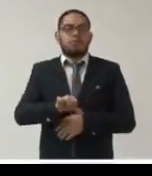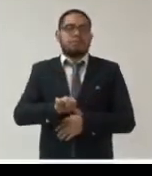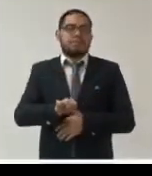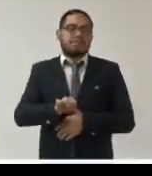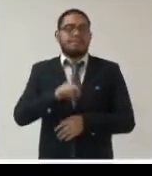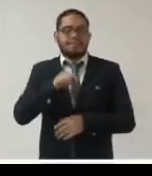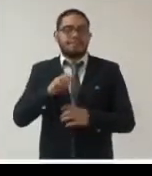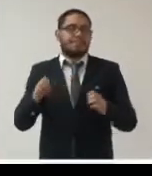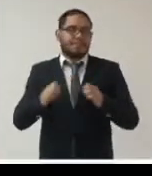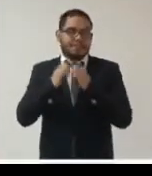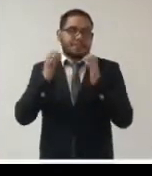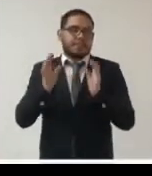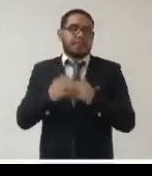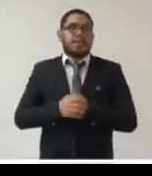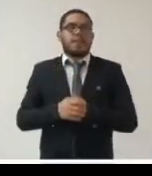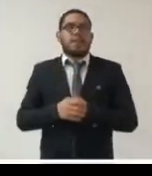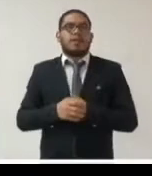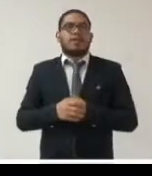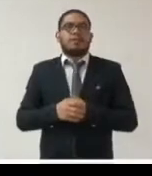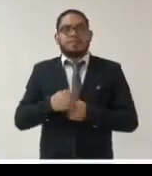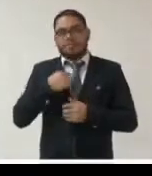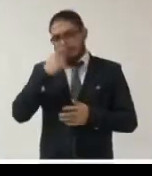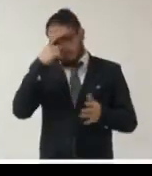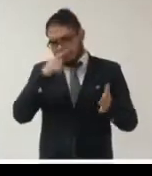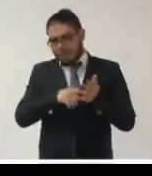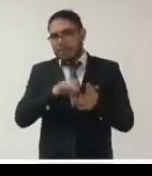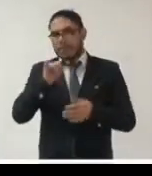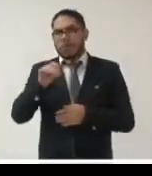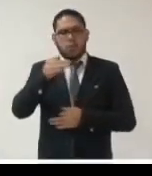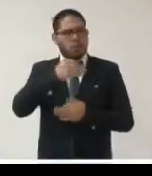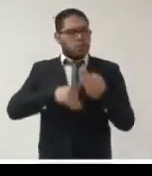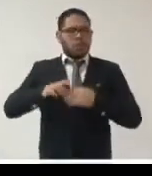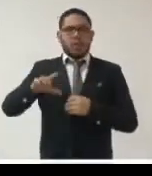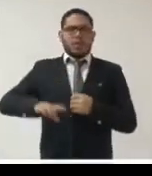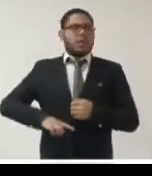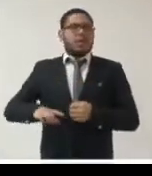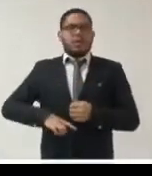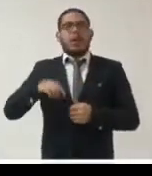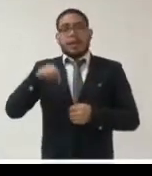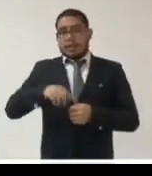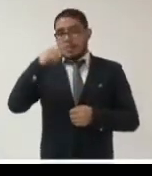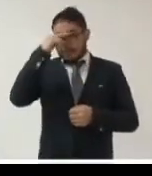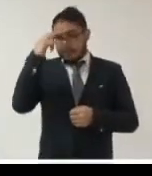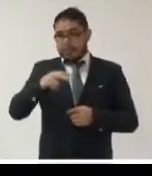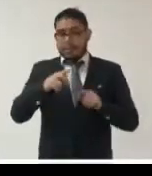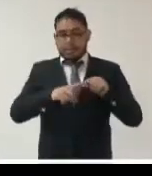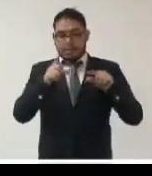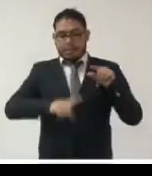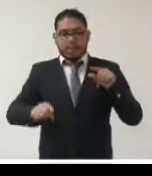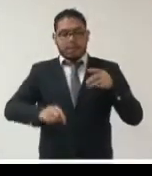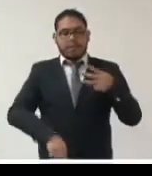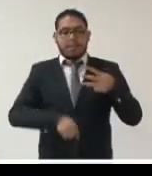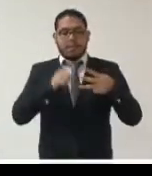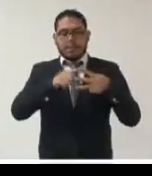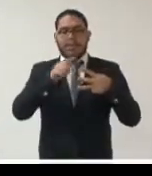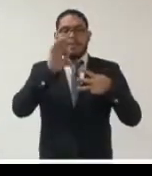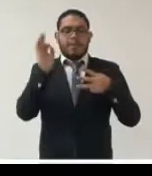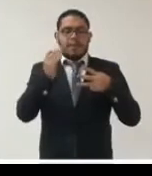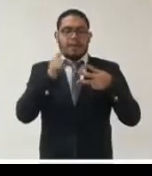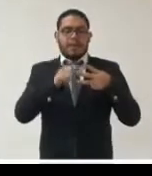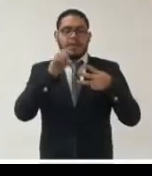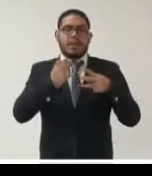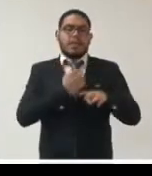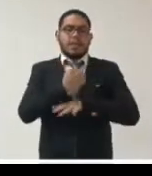viviendo creo que todos los gobiernos todos absolutamente en México en particular en los tres niveles de gobierno federal estatales